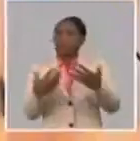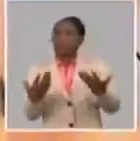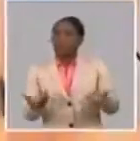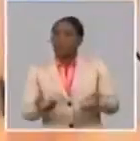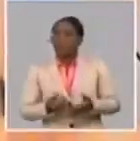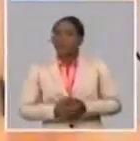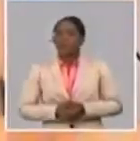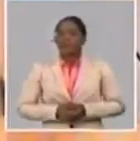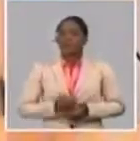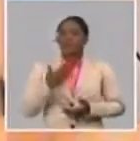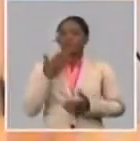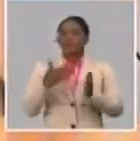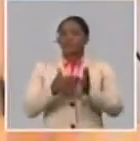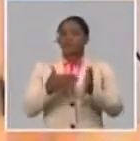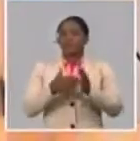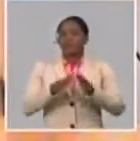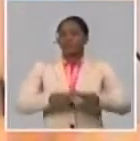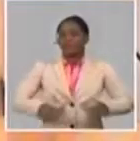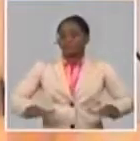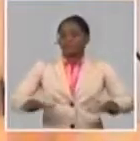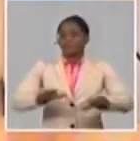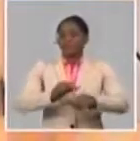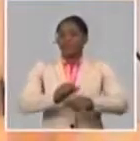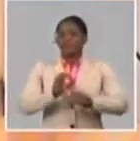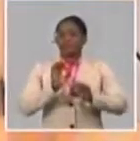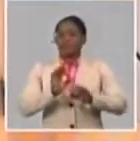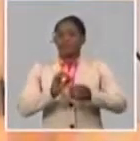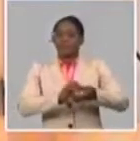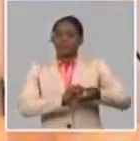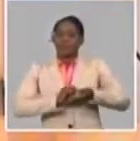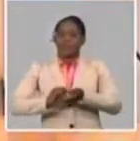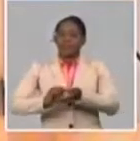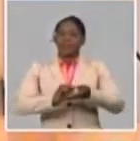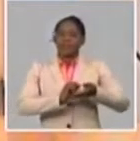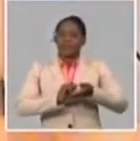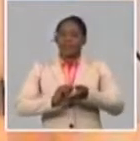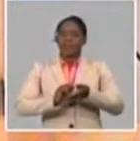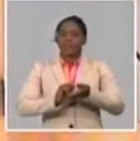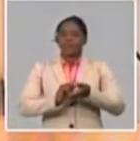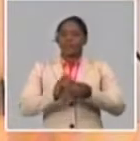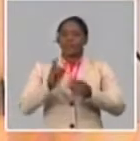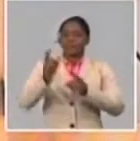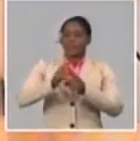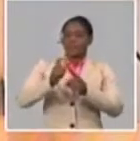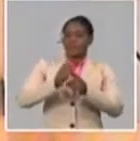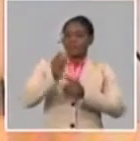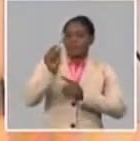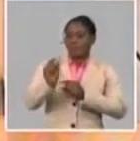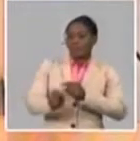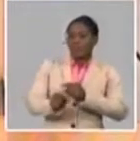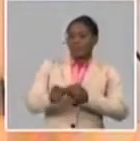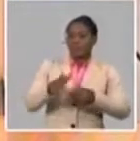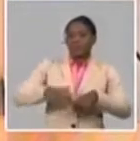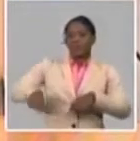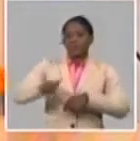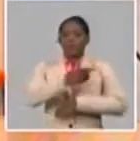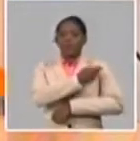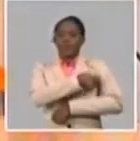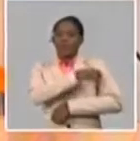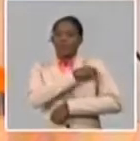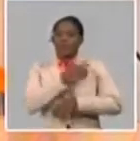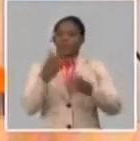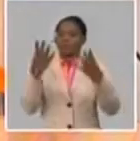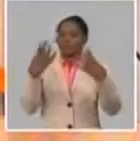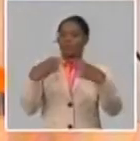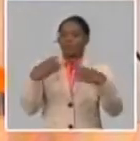Buenas tardes Randy, buenas tardes a la Ministra, buenas tardes al Secretario General de la CTC, a toda la población que nos escucha. Primero